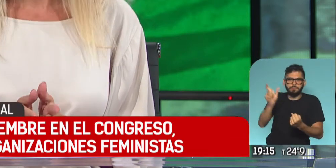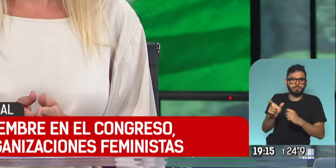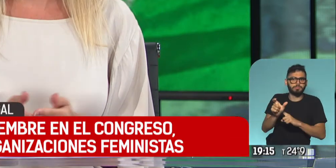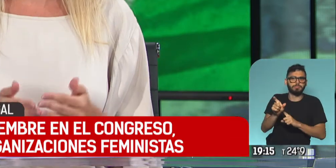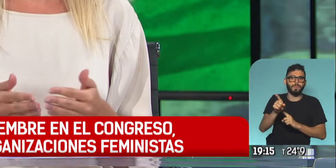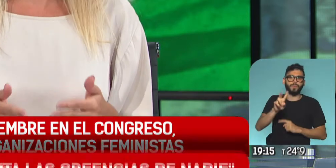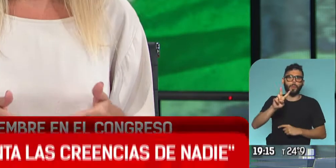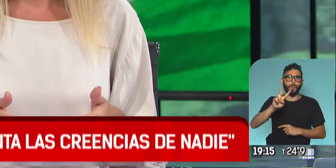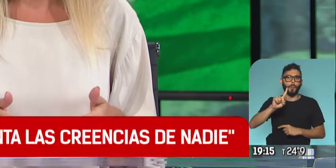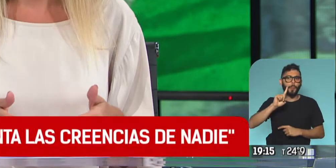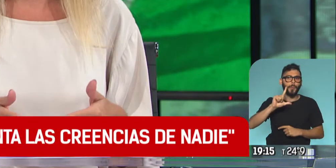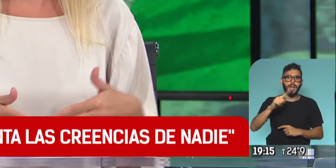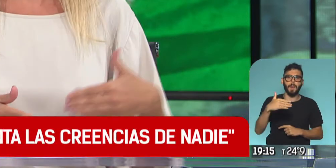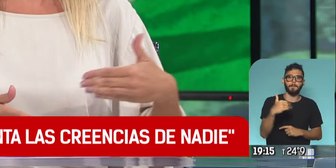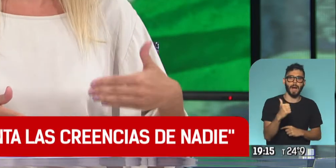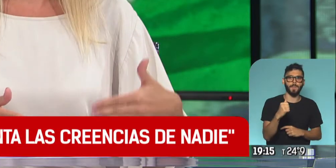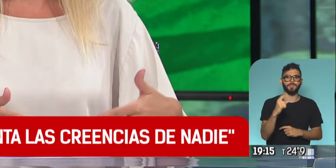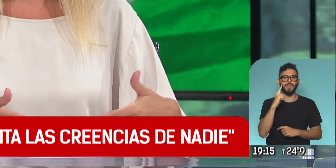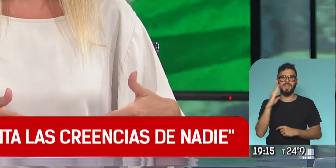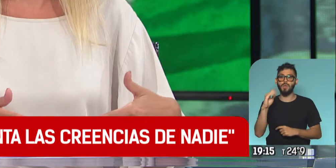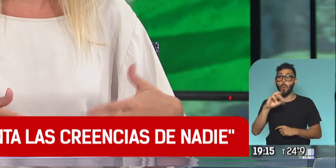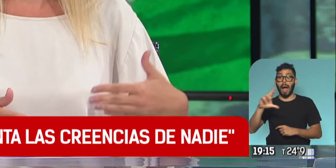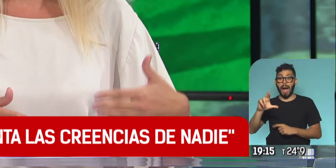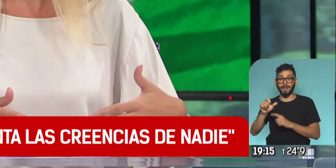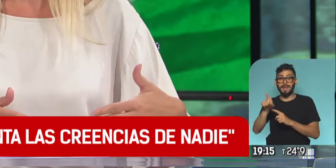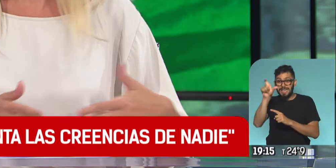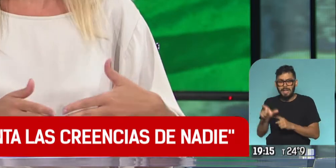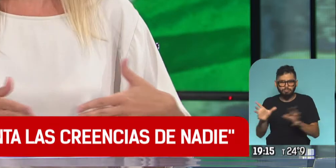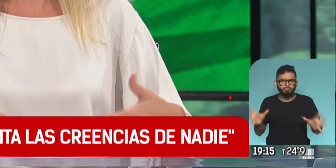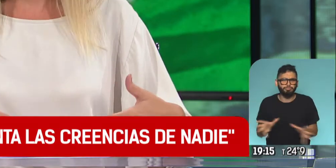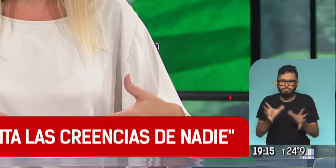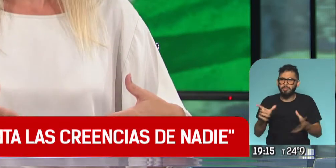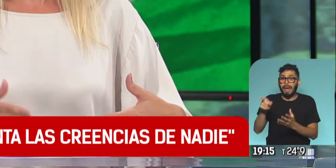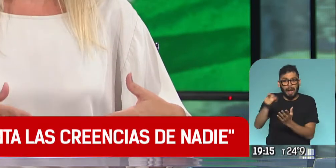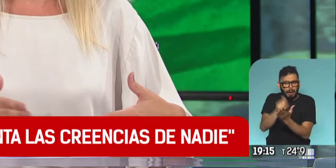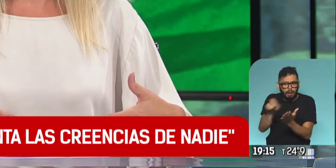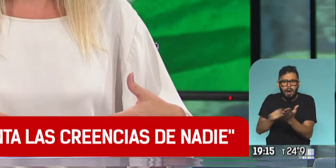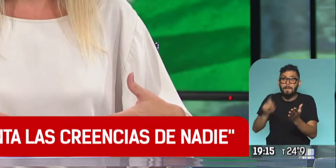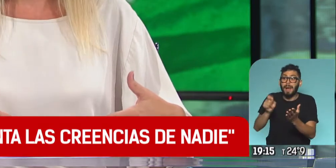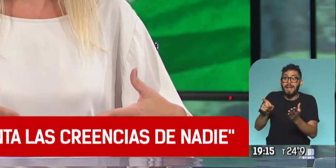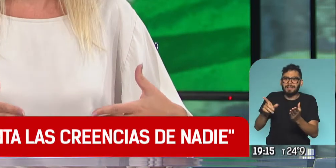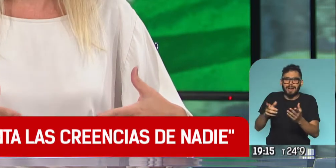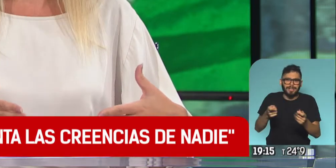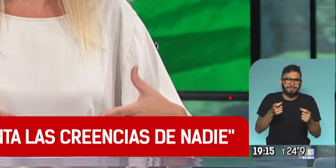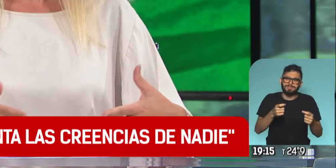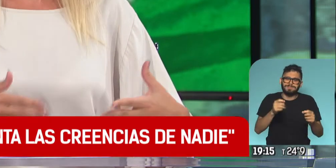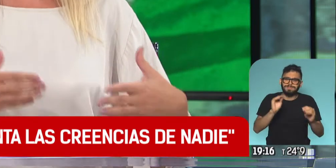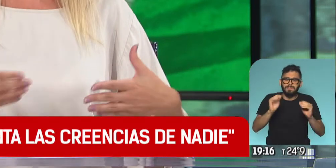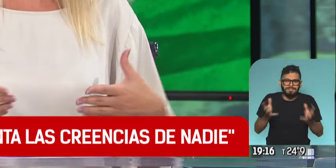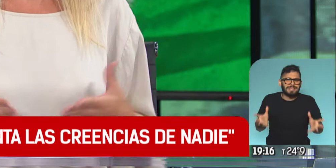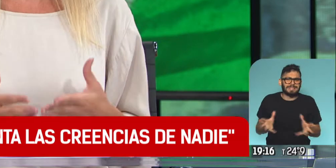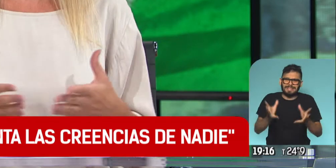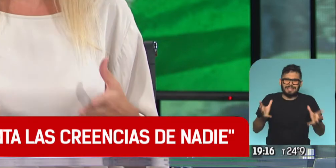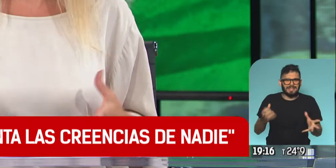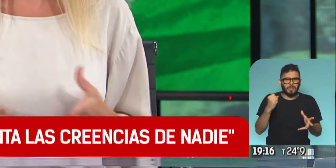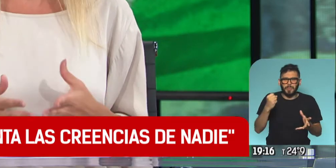fue la gran impulsora, la redactora y la militante principal del proyecto. Un proyecto que, por